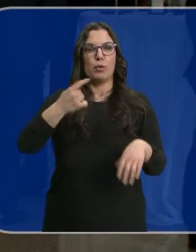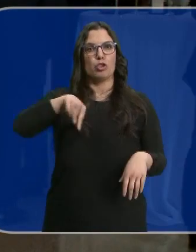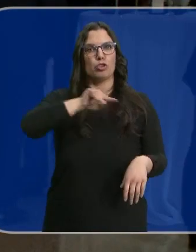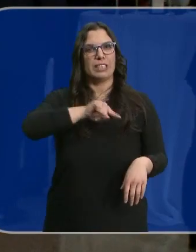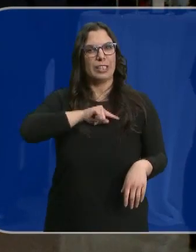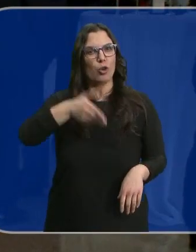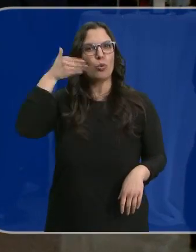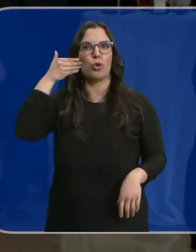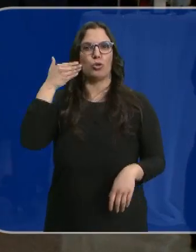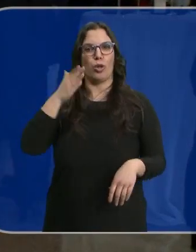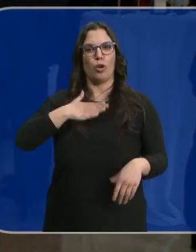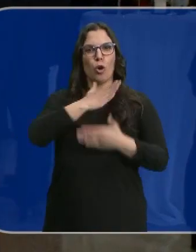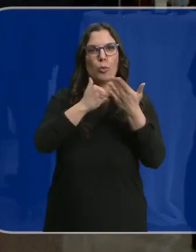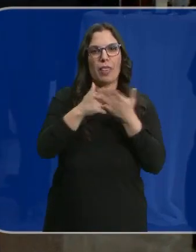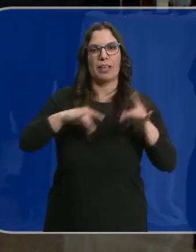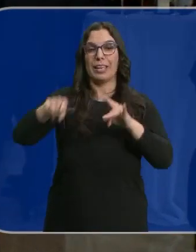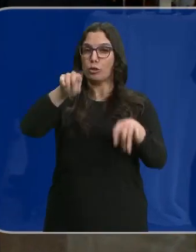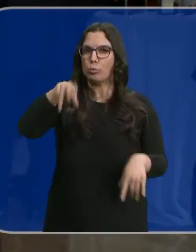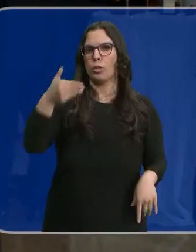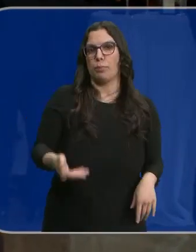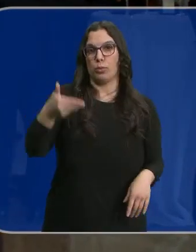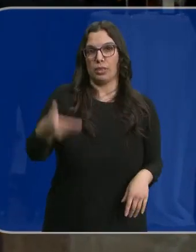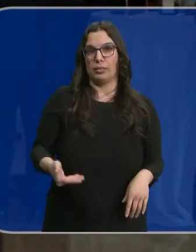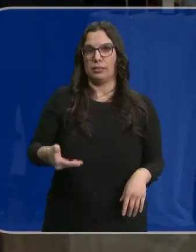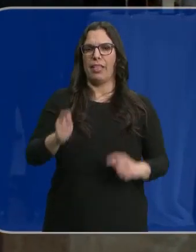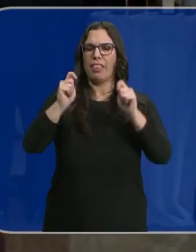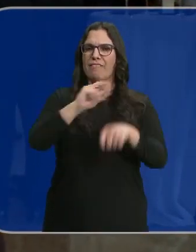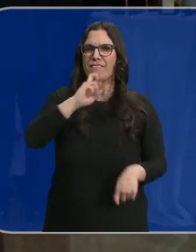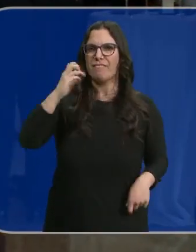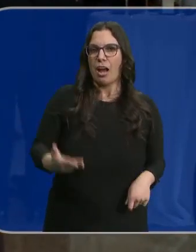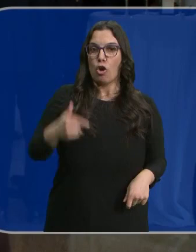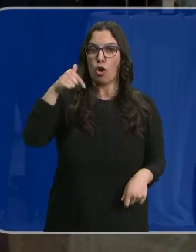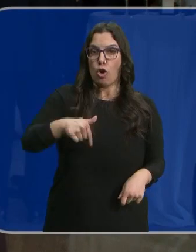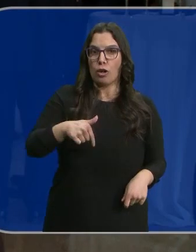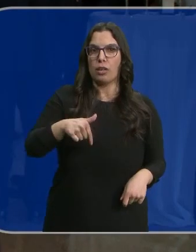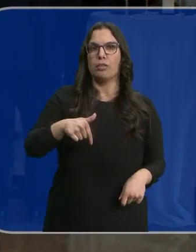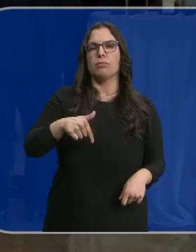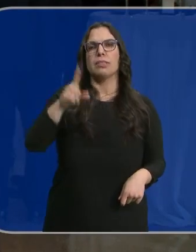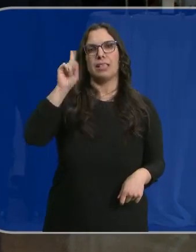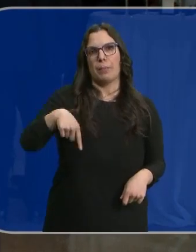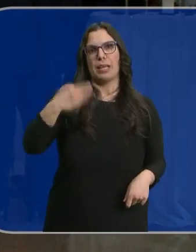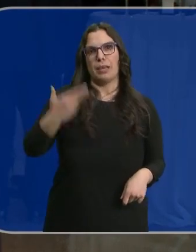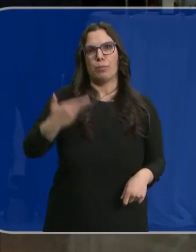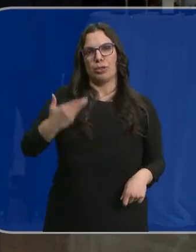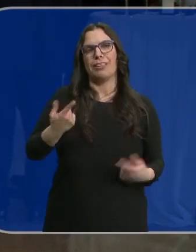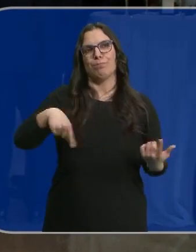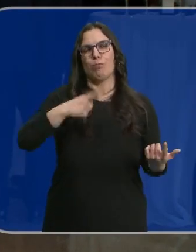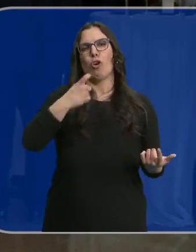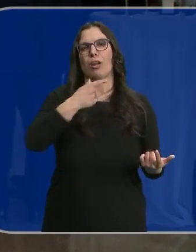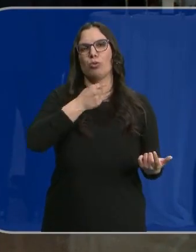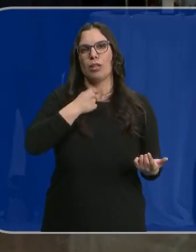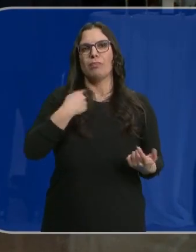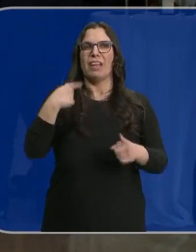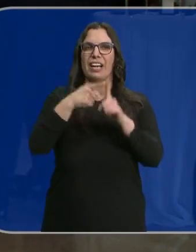de nuestra comunidad y de nuestra tierra es muy importante. Ponerlo en valor hoy lo era también. Nos hubiera gustado